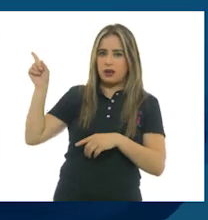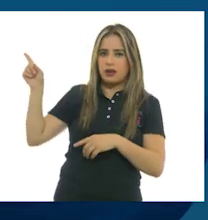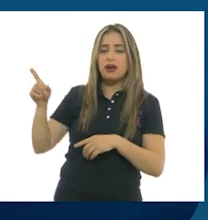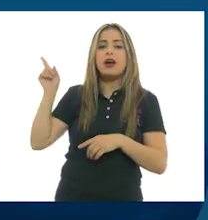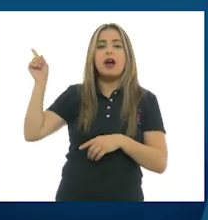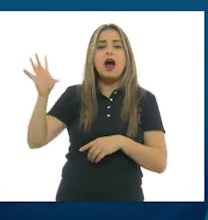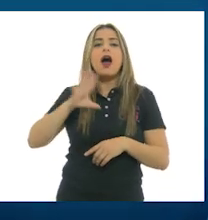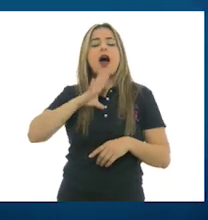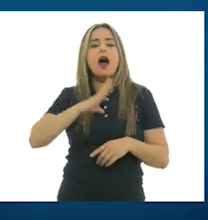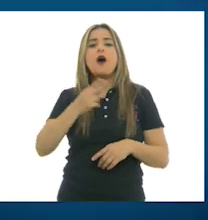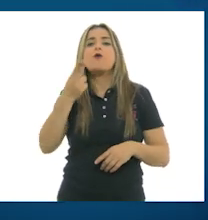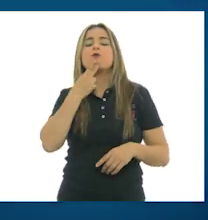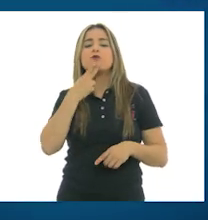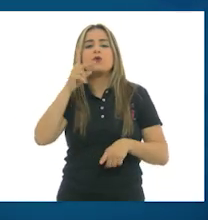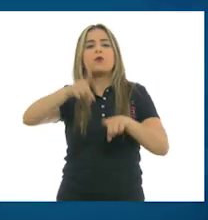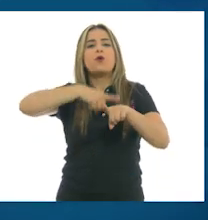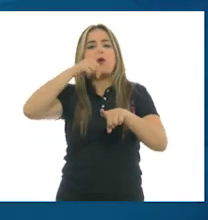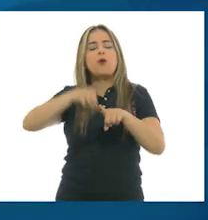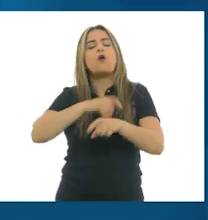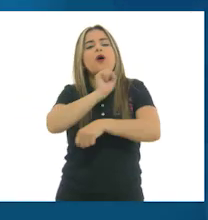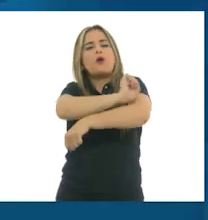los colores, colores pastel,